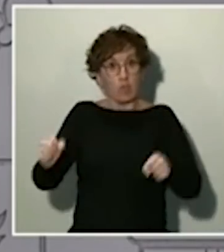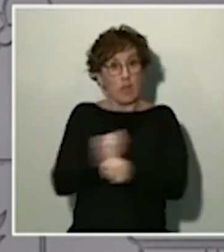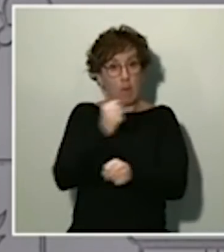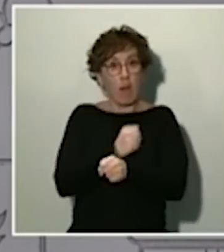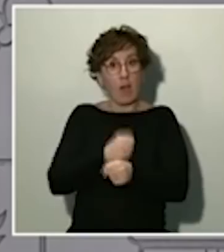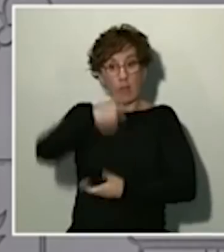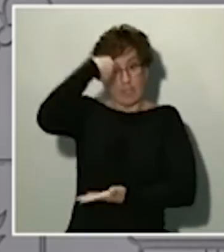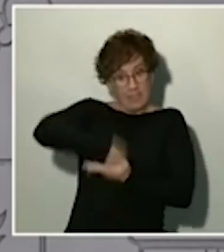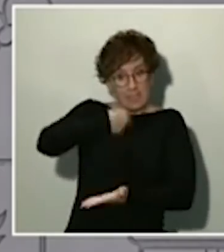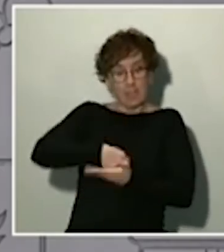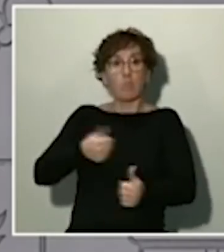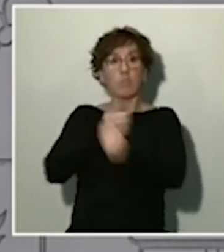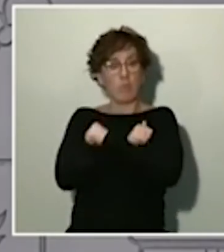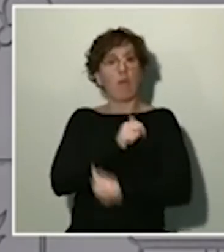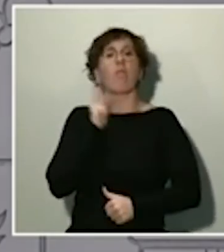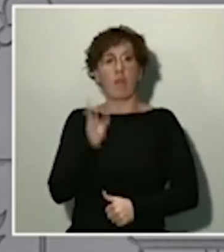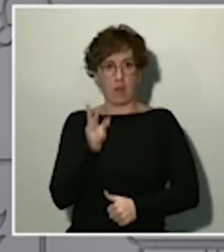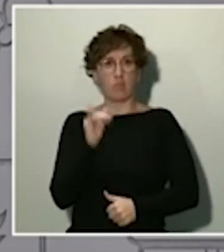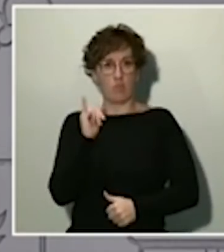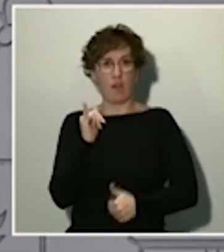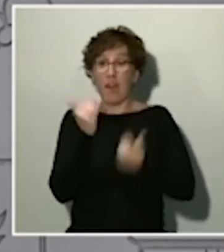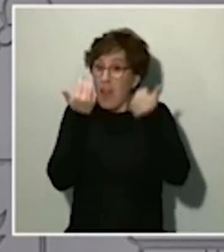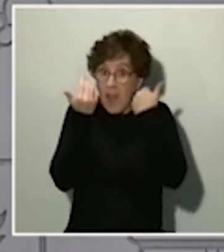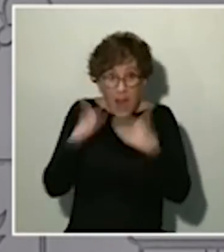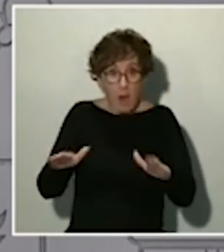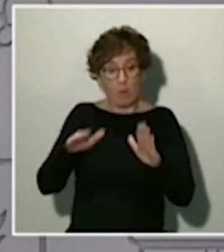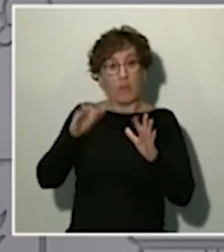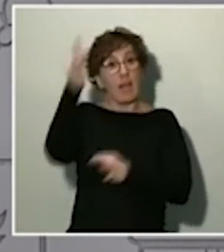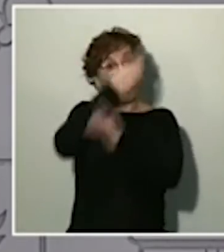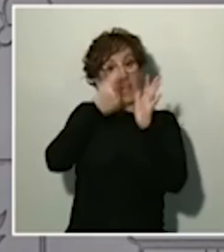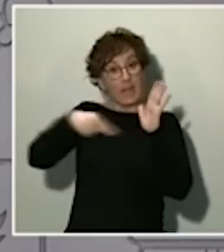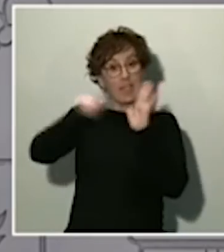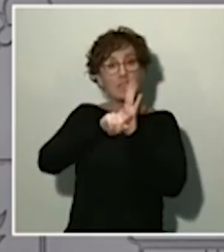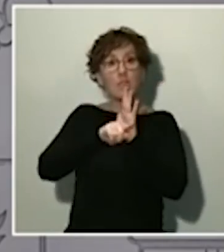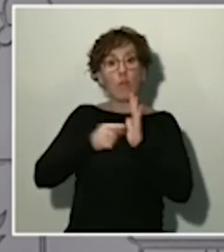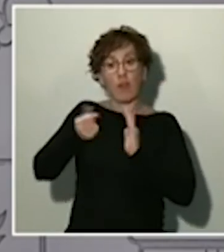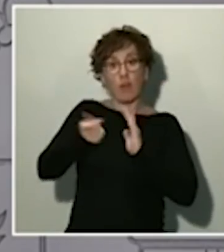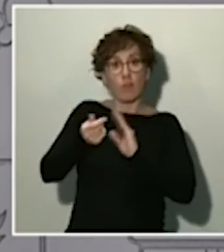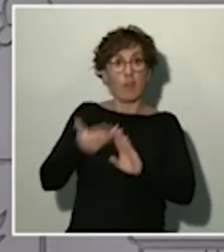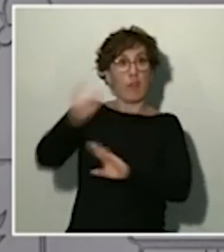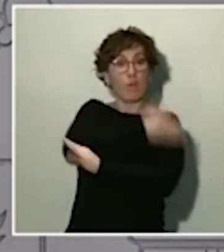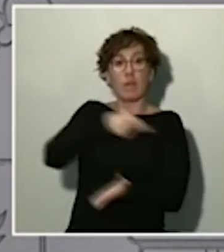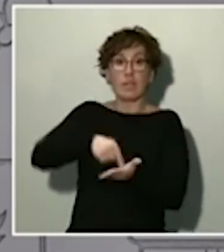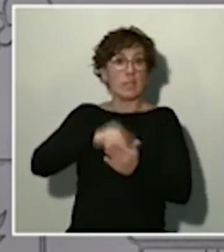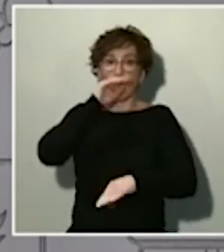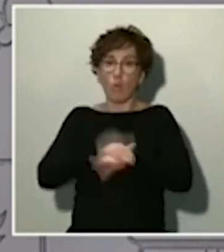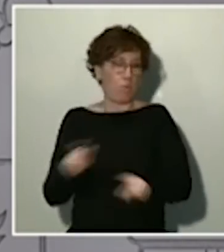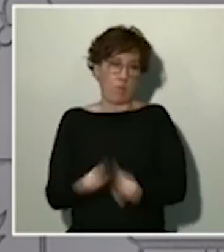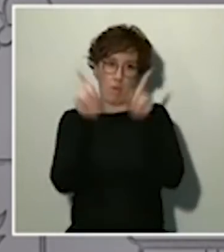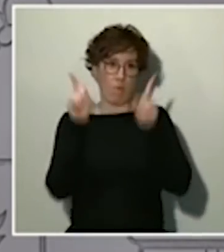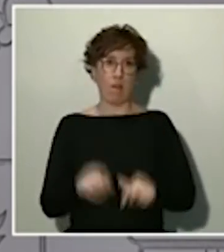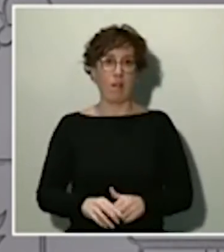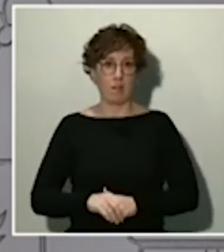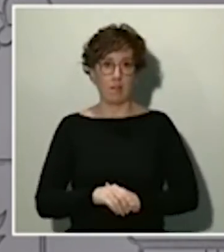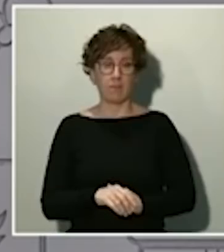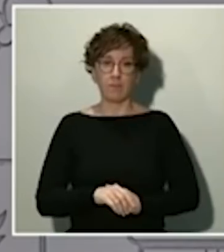por desempleo, aunque no cumplan el requisito de cotización previa exigido. Además, el